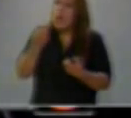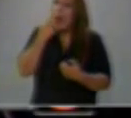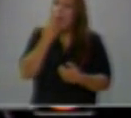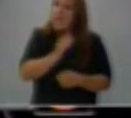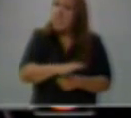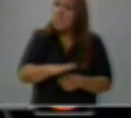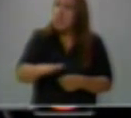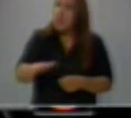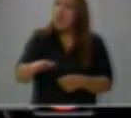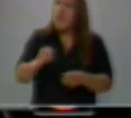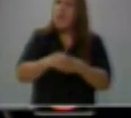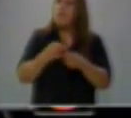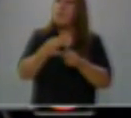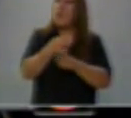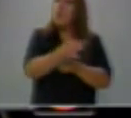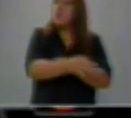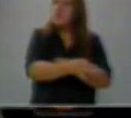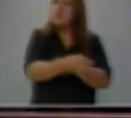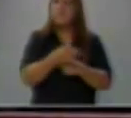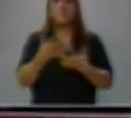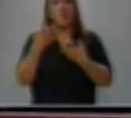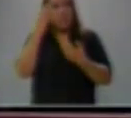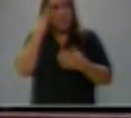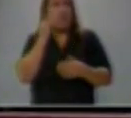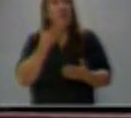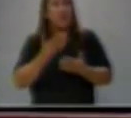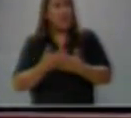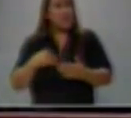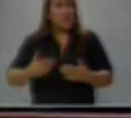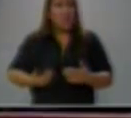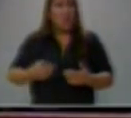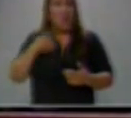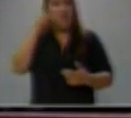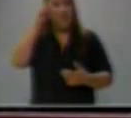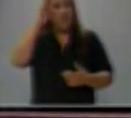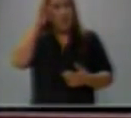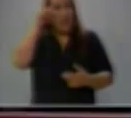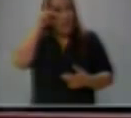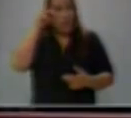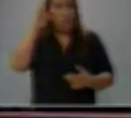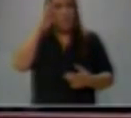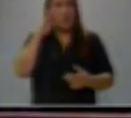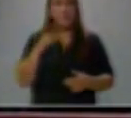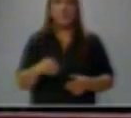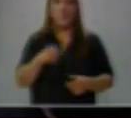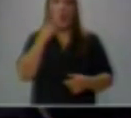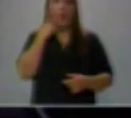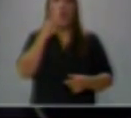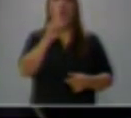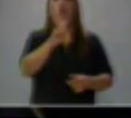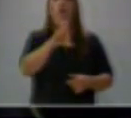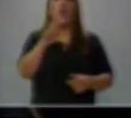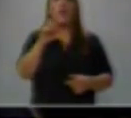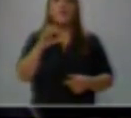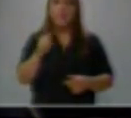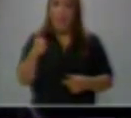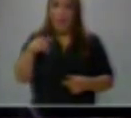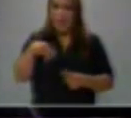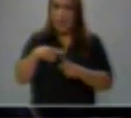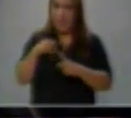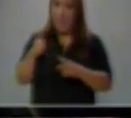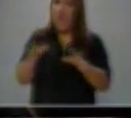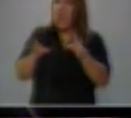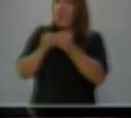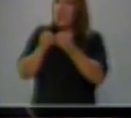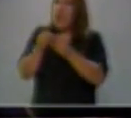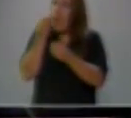Calca, Acobamba y Uripa. Gracias, señora Fujimori. Señor Ollantumala, por favor. Junto con los desayunos y almuerzos